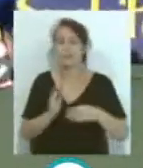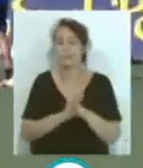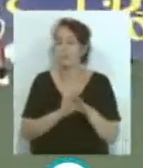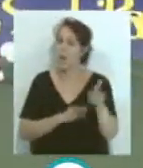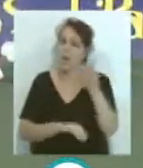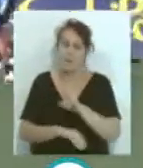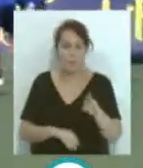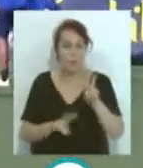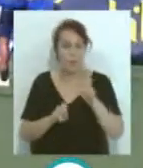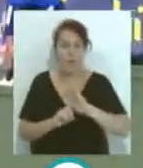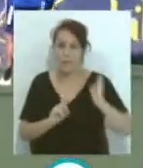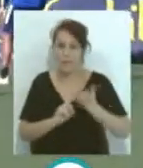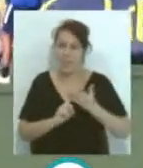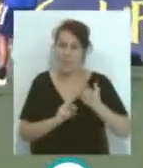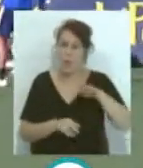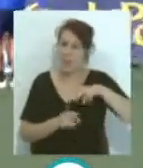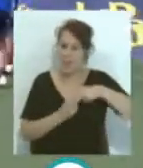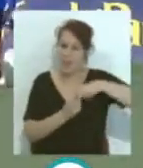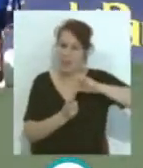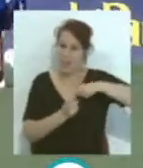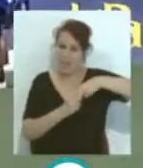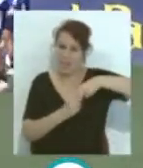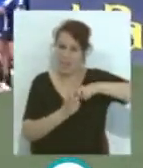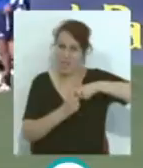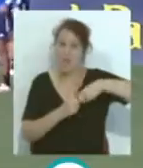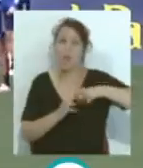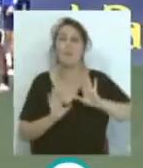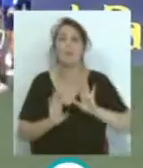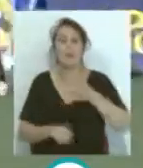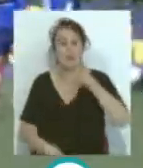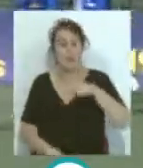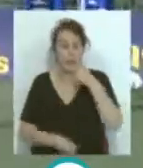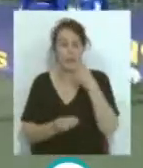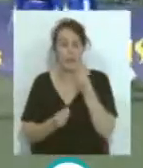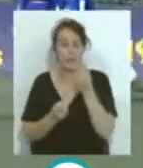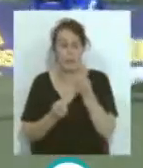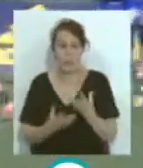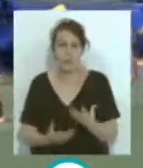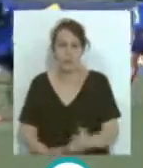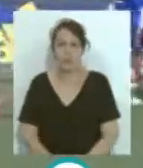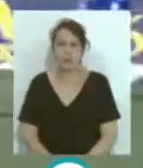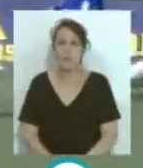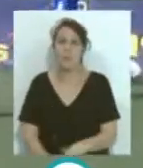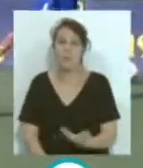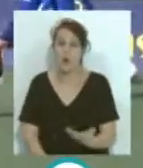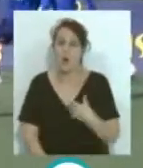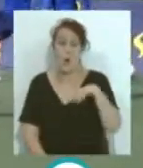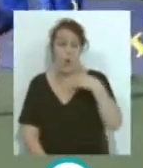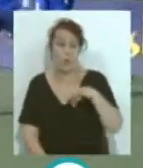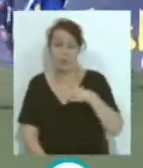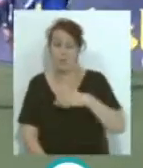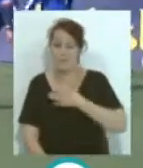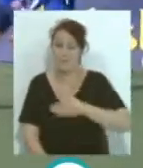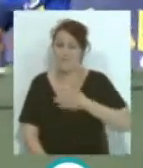lesión... ...en sus rodillas... ...pero que también tiene muy buenas sensaciones... ...con lo cual... ...lo único más